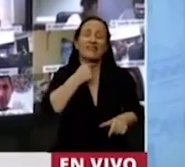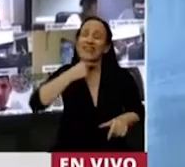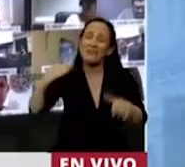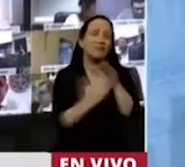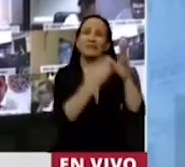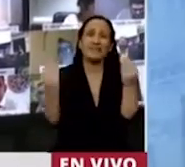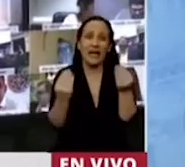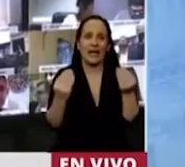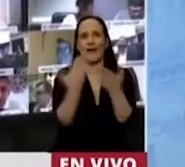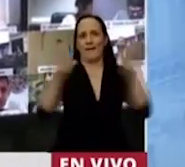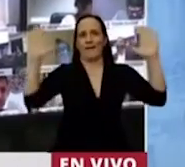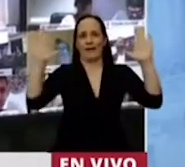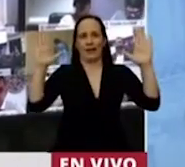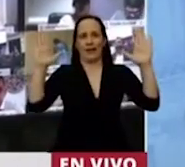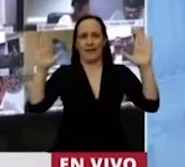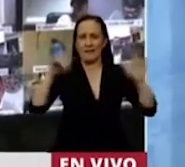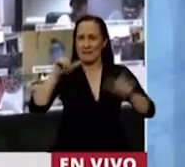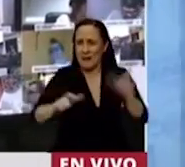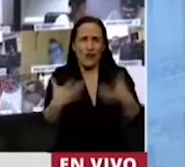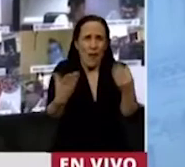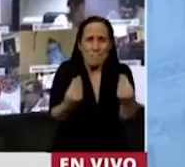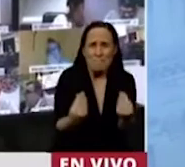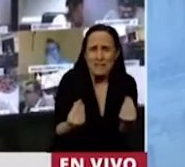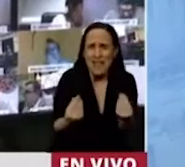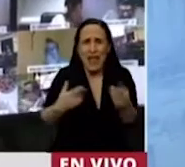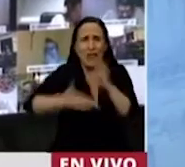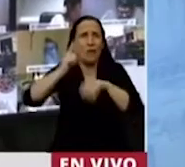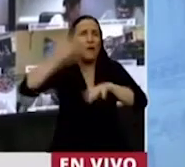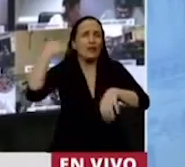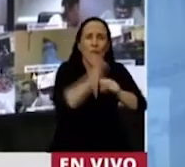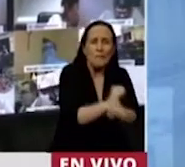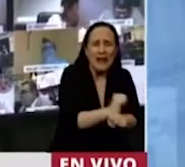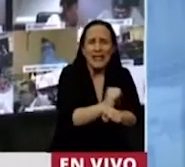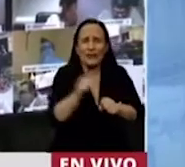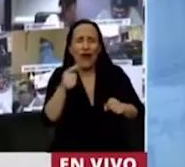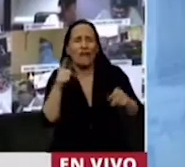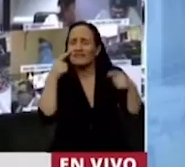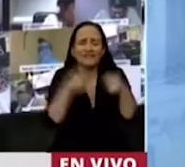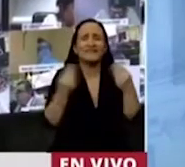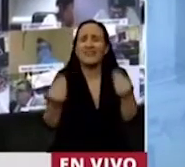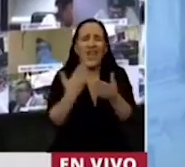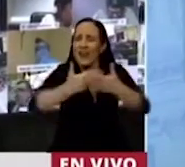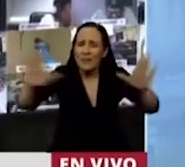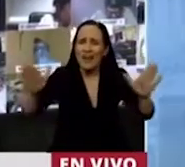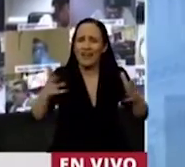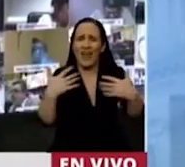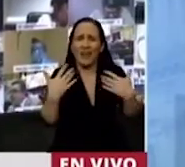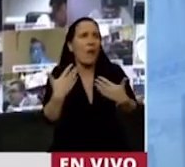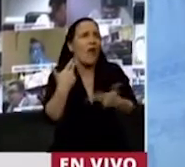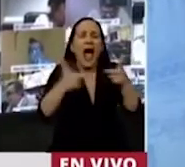Los que habíamos tenido miedo, los que sobrevivíamos, los que habían estado presos. Libertad, respirar, hablar